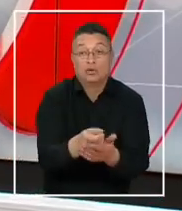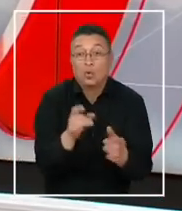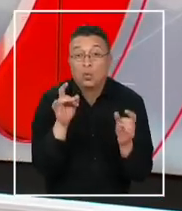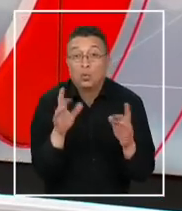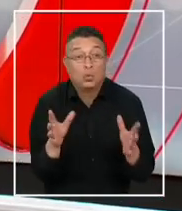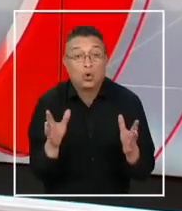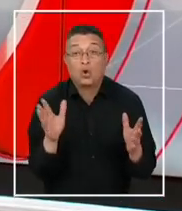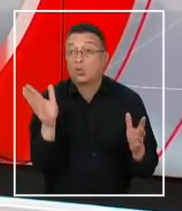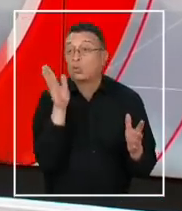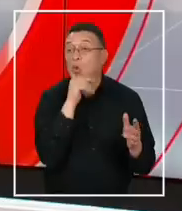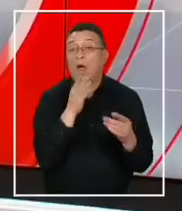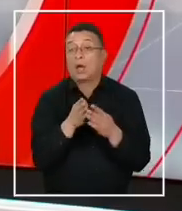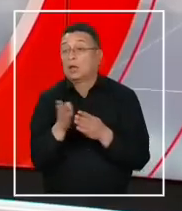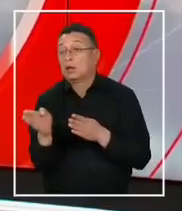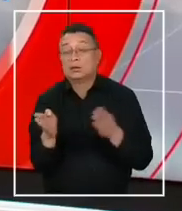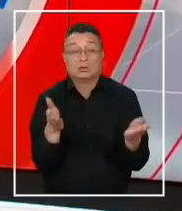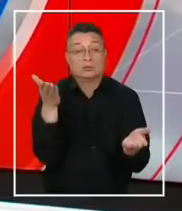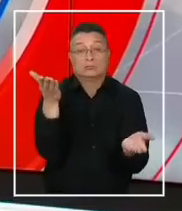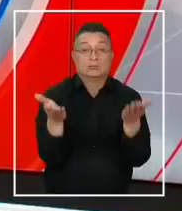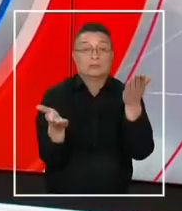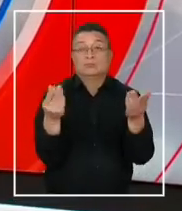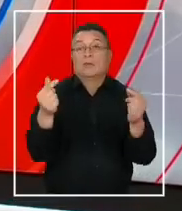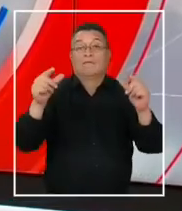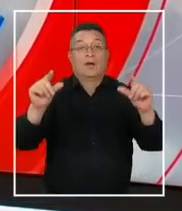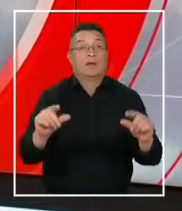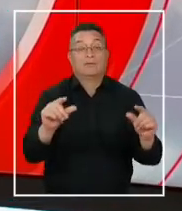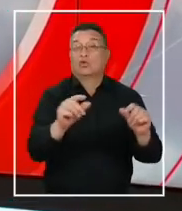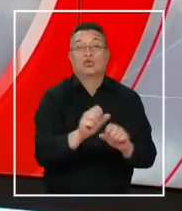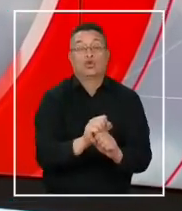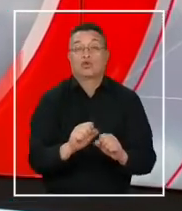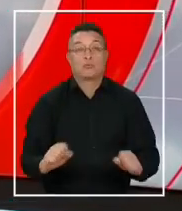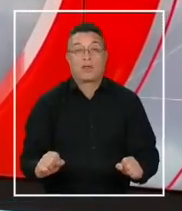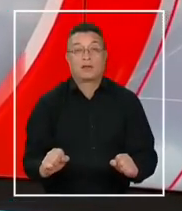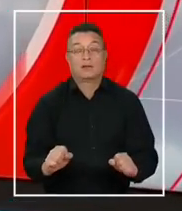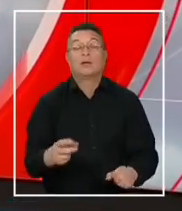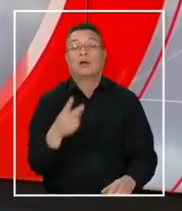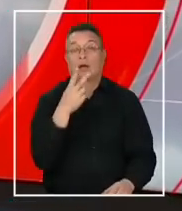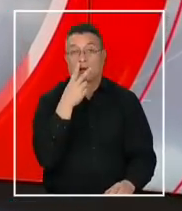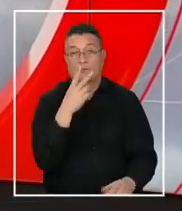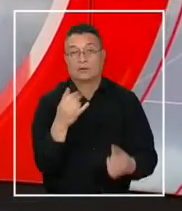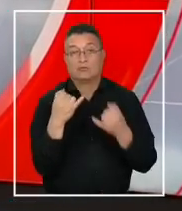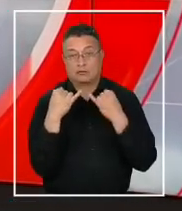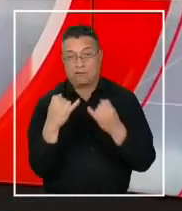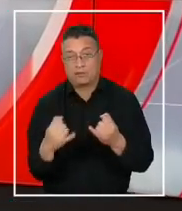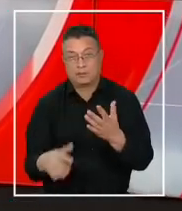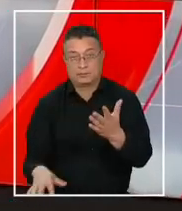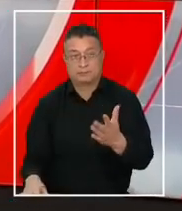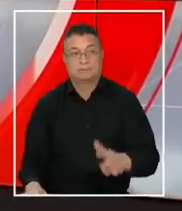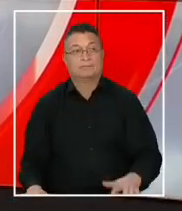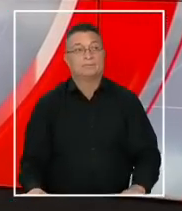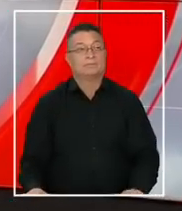no hay opciones para evaluar un mejor precio. El informe 24 es de Joaquín Lavín y Luis Soto.